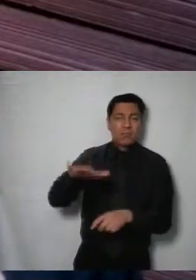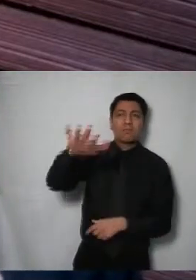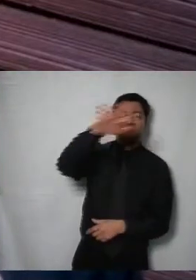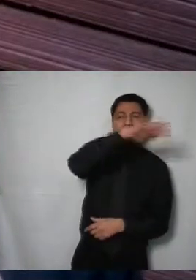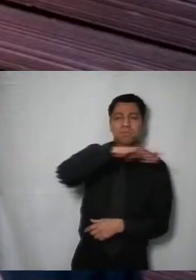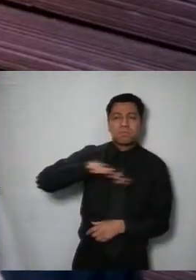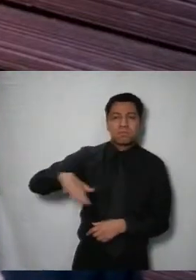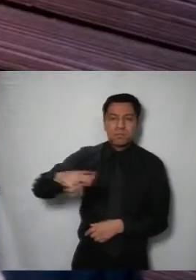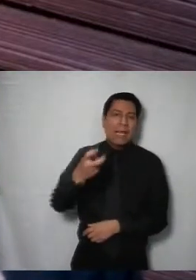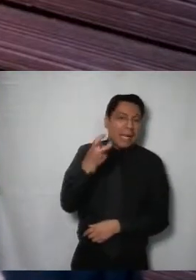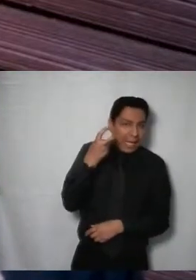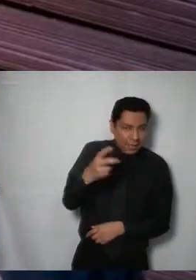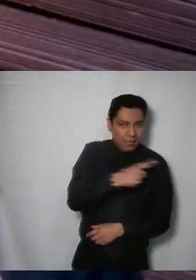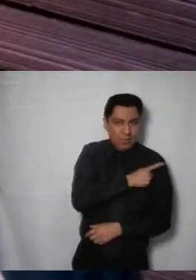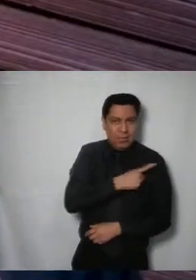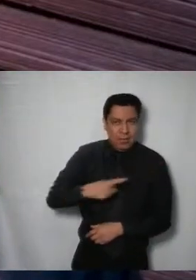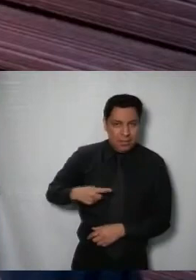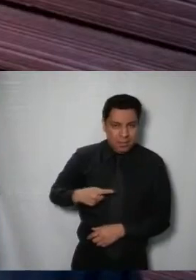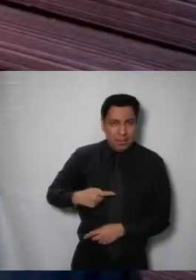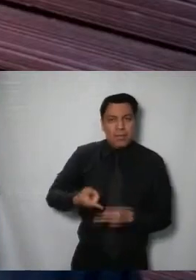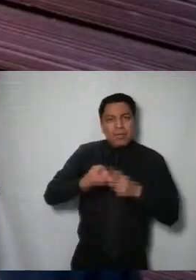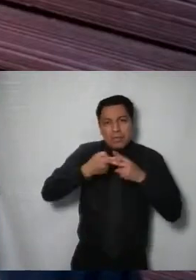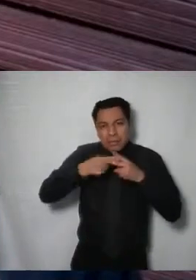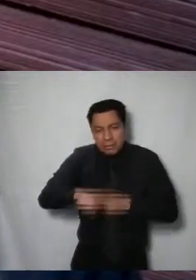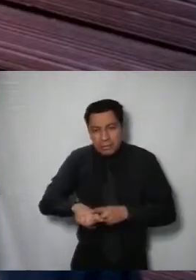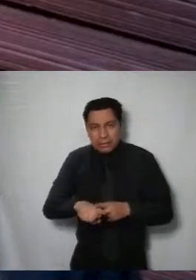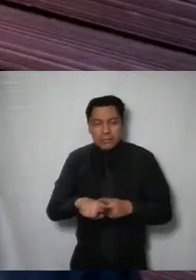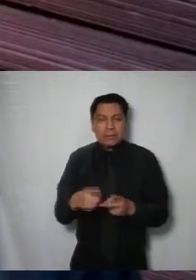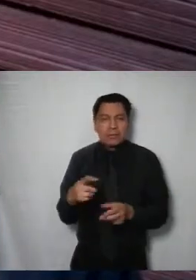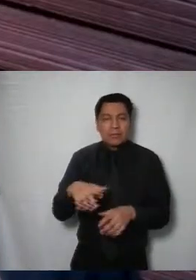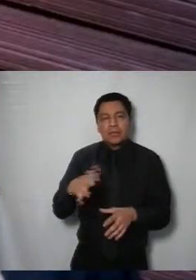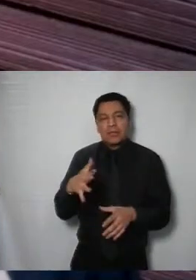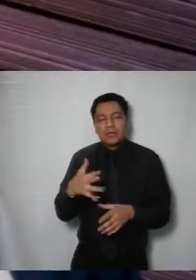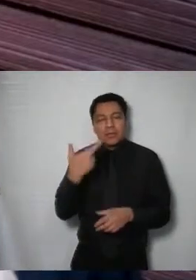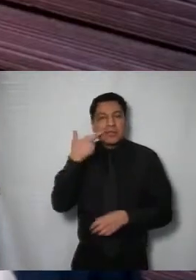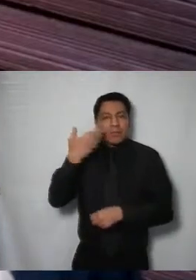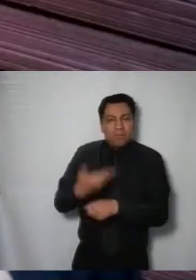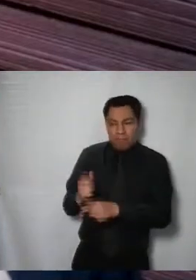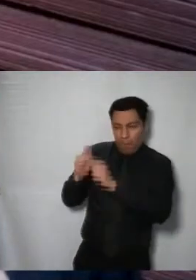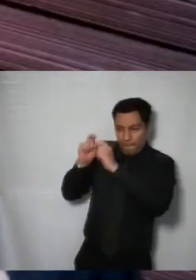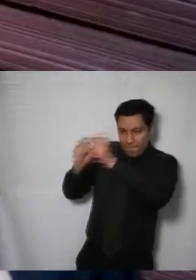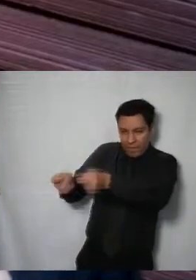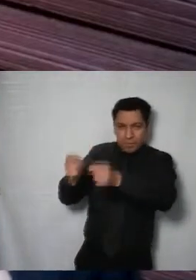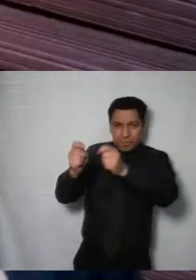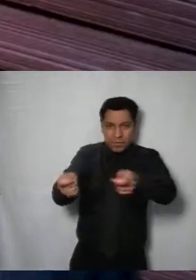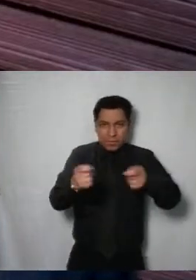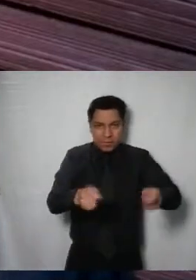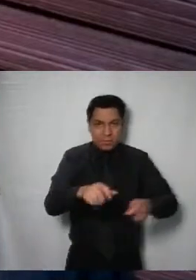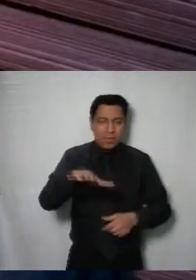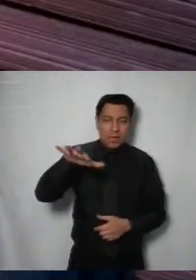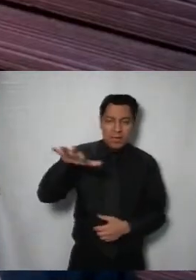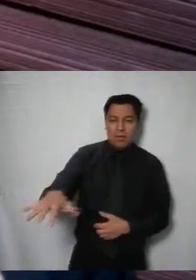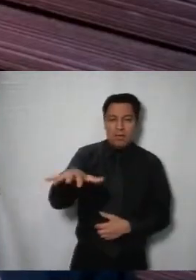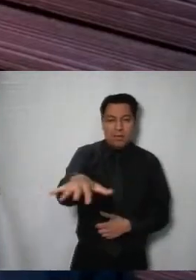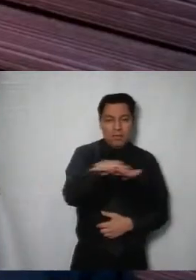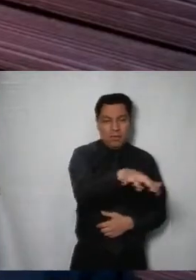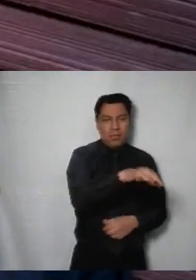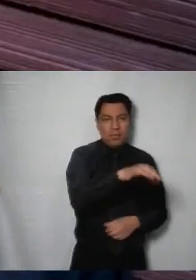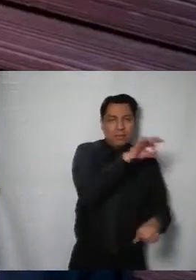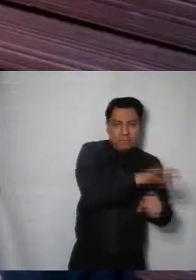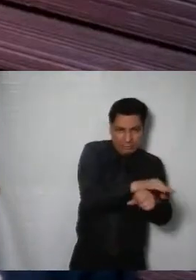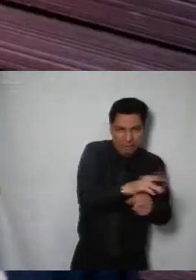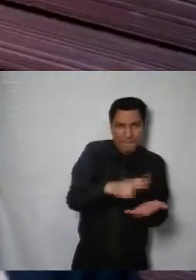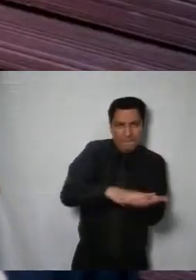ambiente le corresponde proponer la creación de áreas de valor ambiental naturales protegidas y comunitarias de conservación